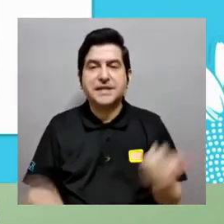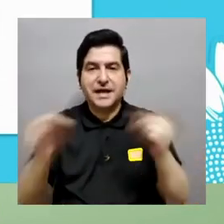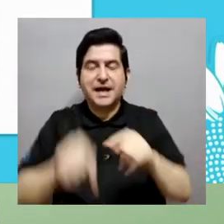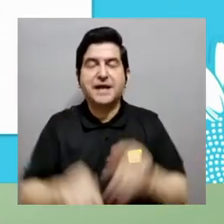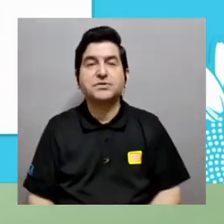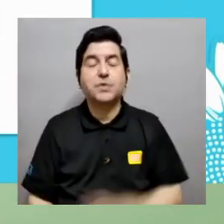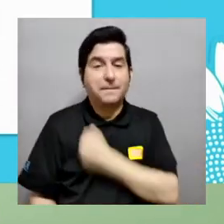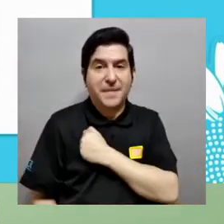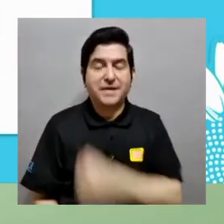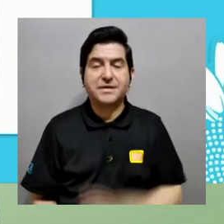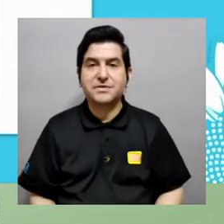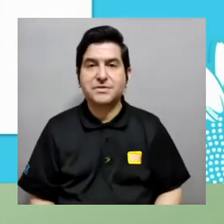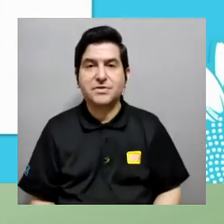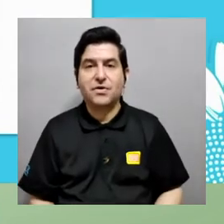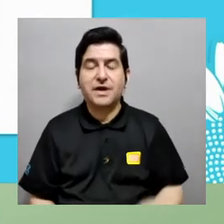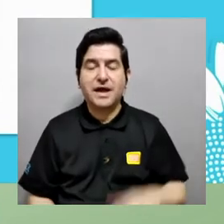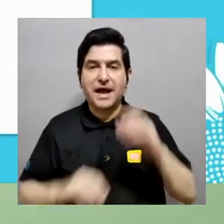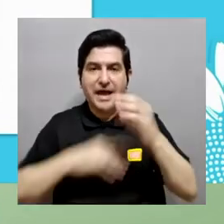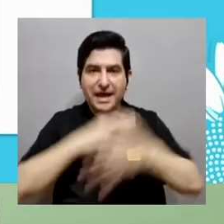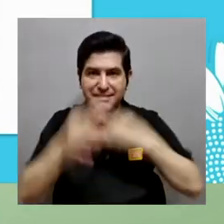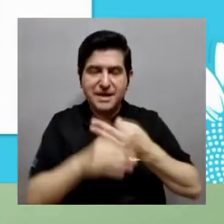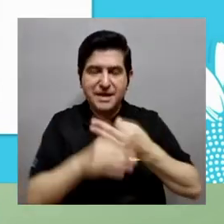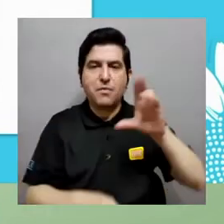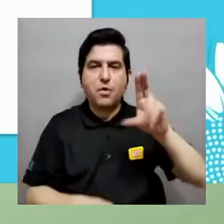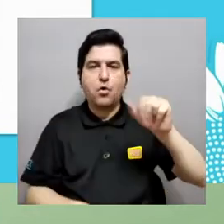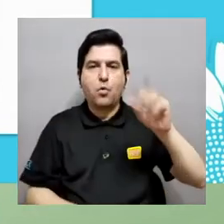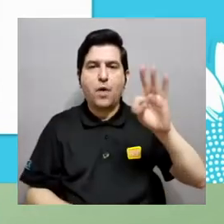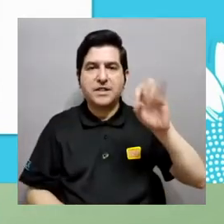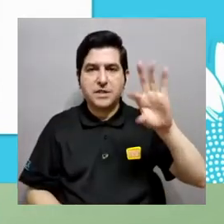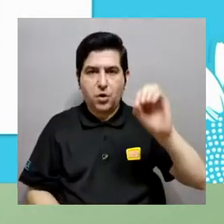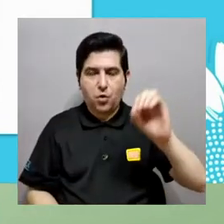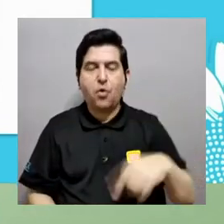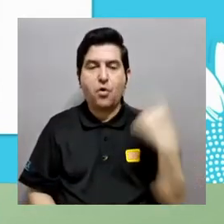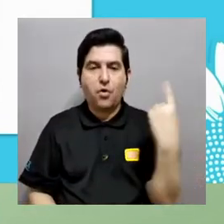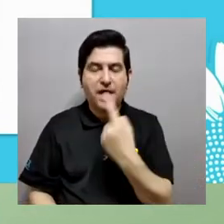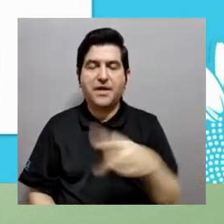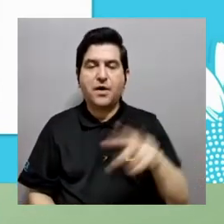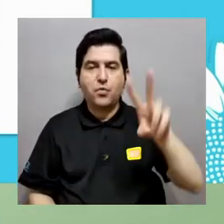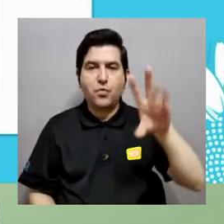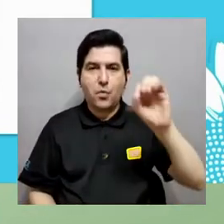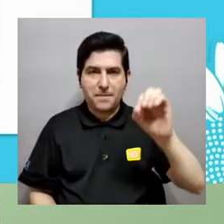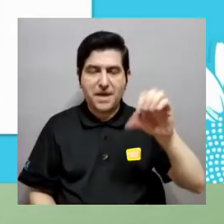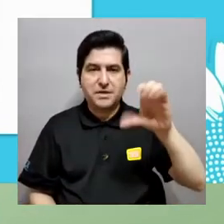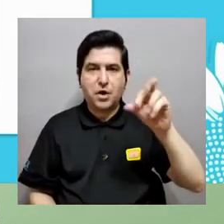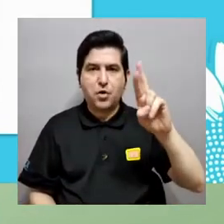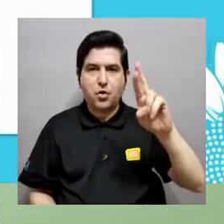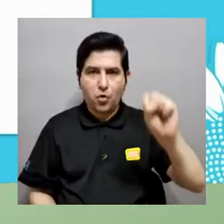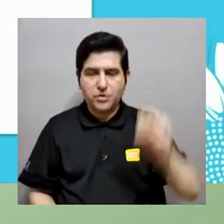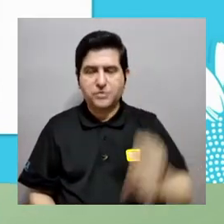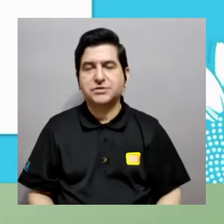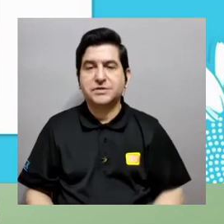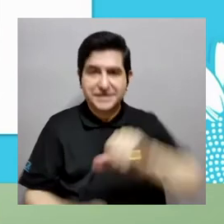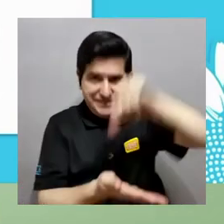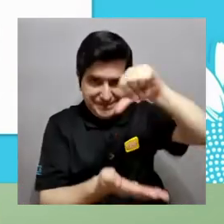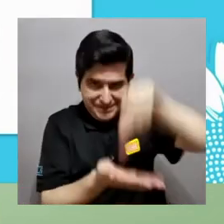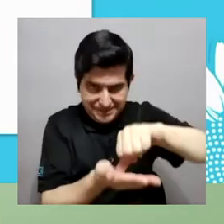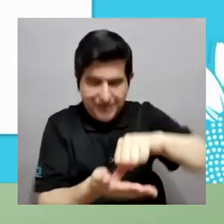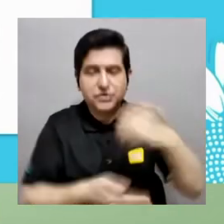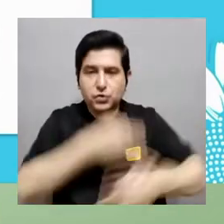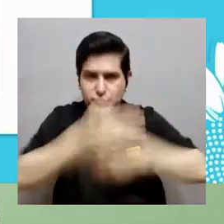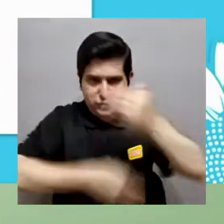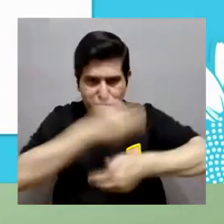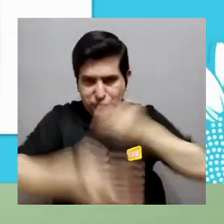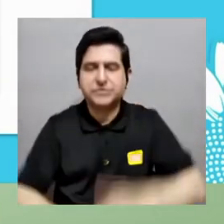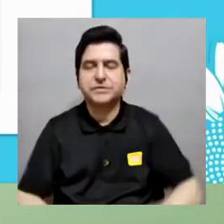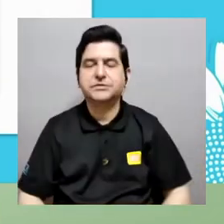está con un proyecto de biomecánica cuántica bueno más o menos esta es la ocupación que tenemos tenemos 12 nodos me parece 12 computadoras cada una de